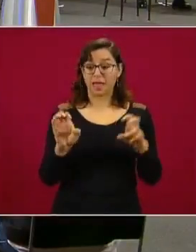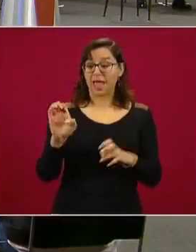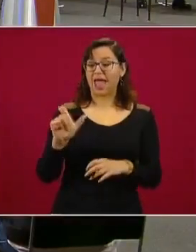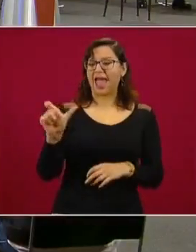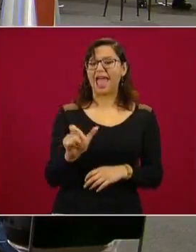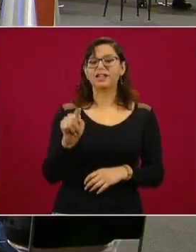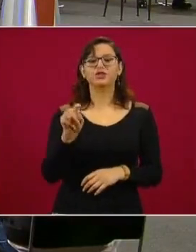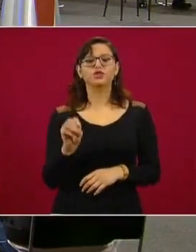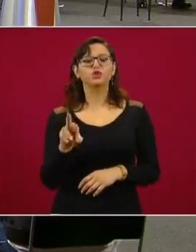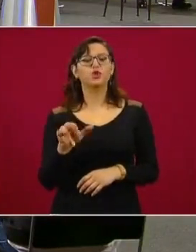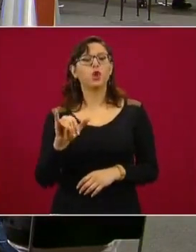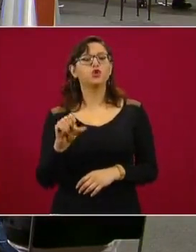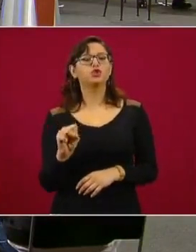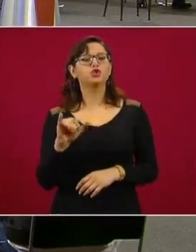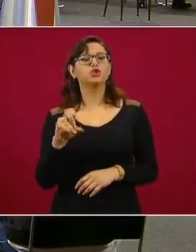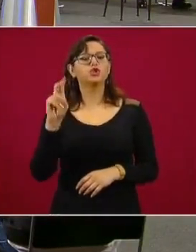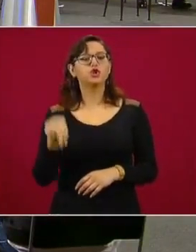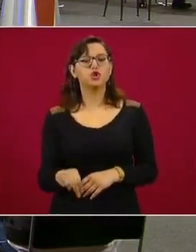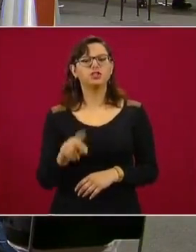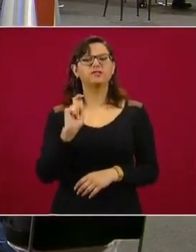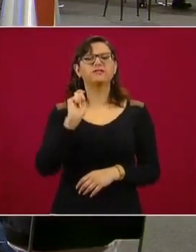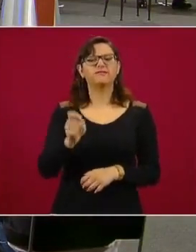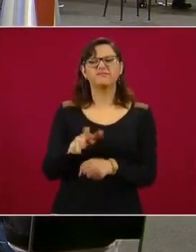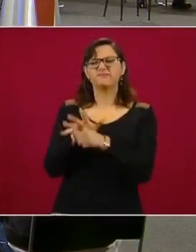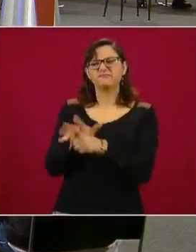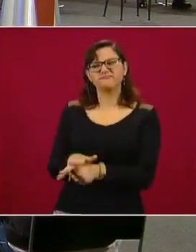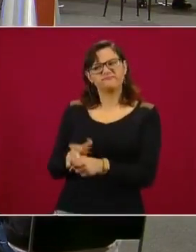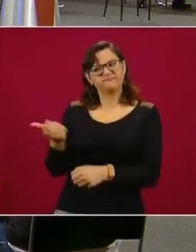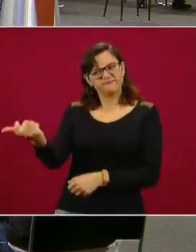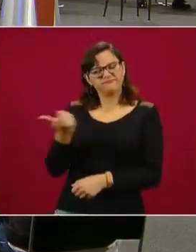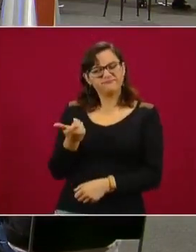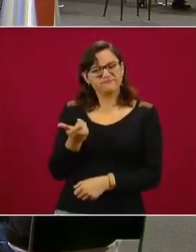.8 por ciento respecto a 2019.